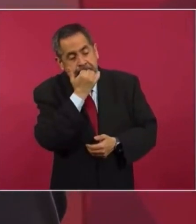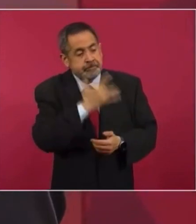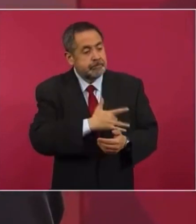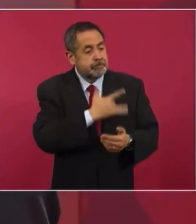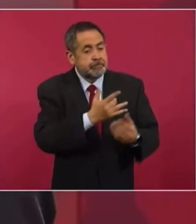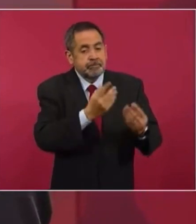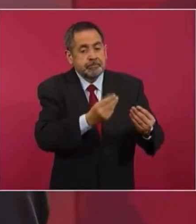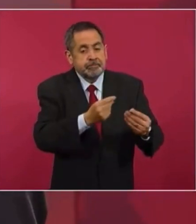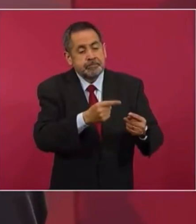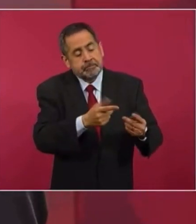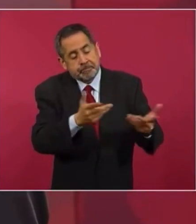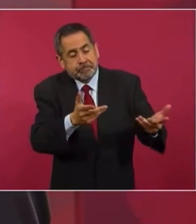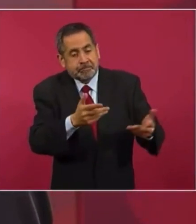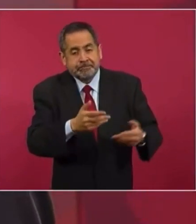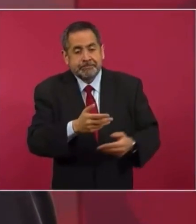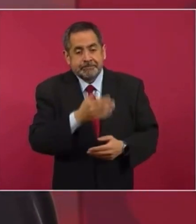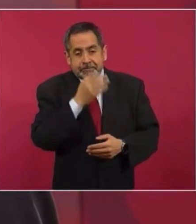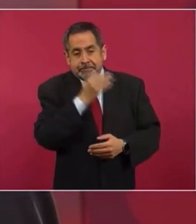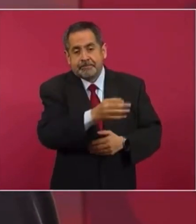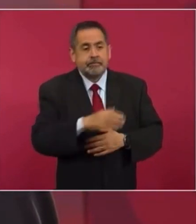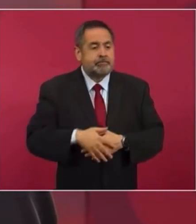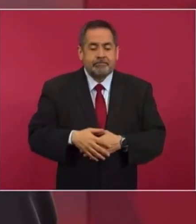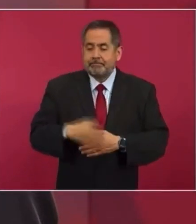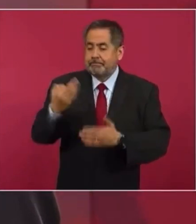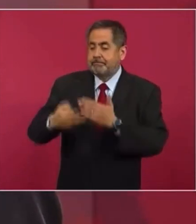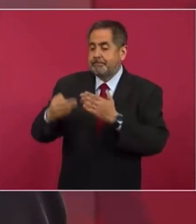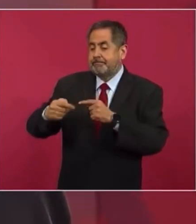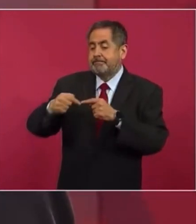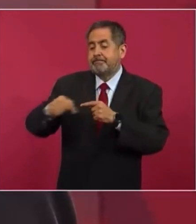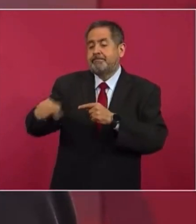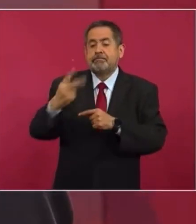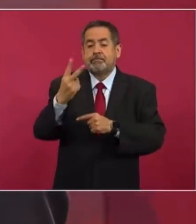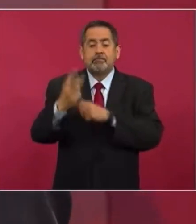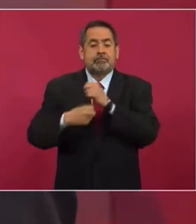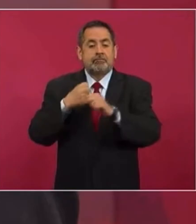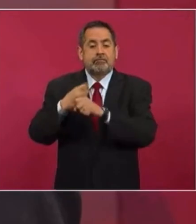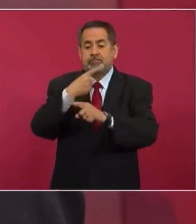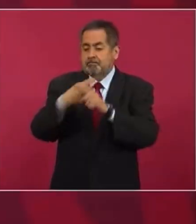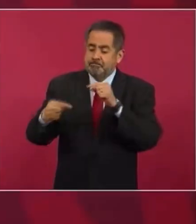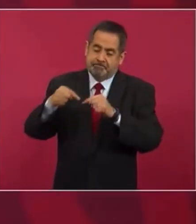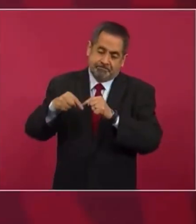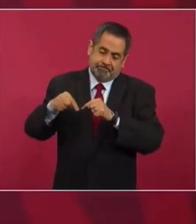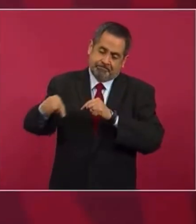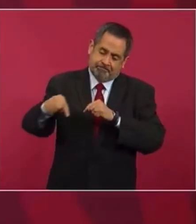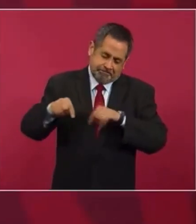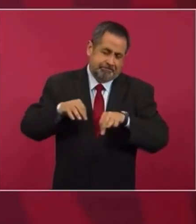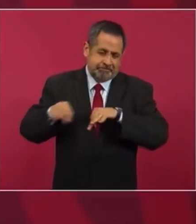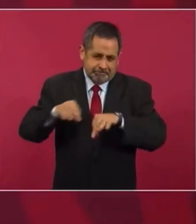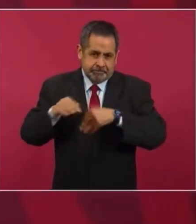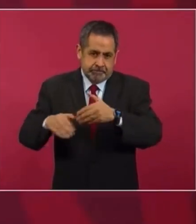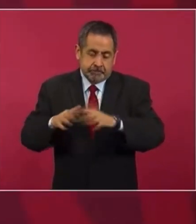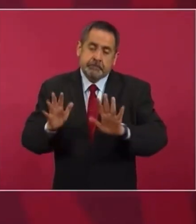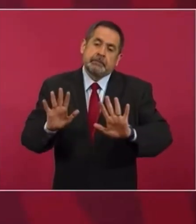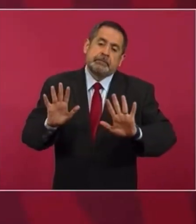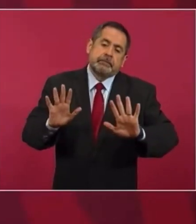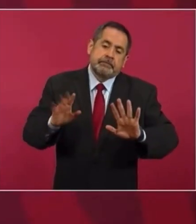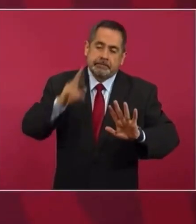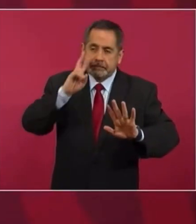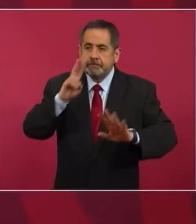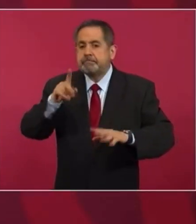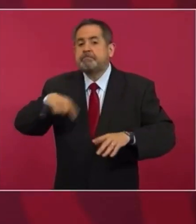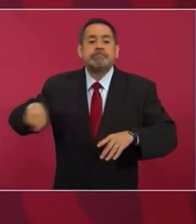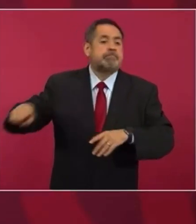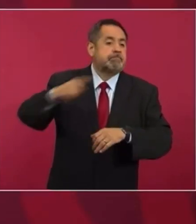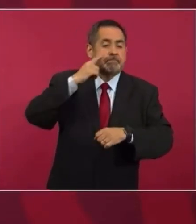observadores, me faltan dos años y medio. Bueno, si así lo decide la gente